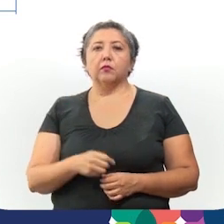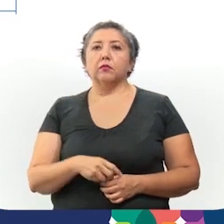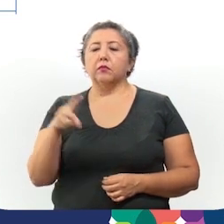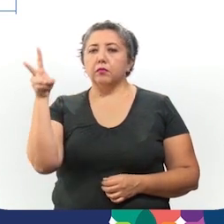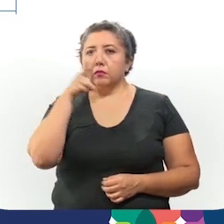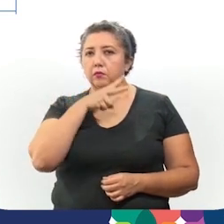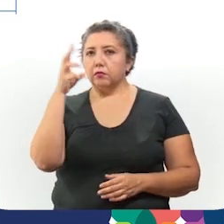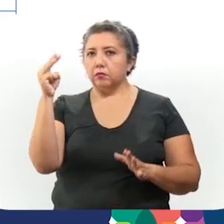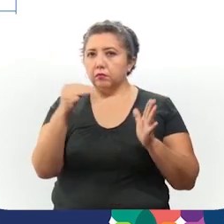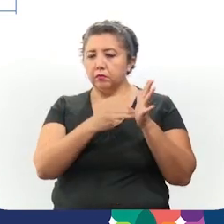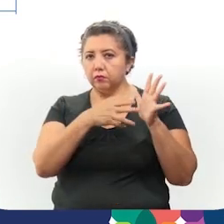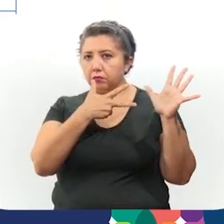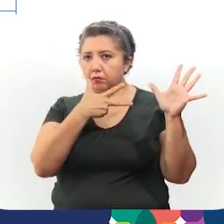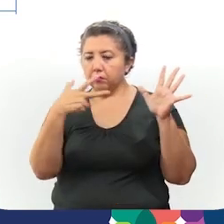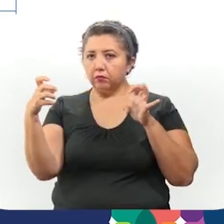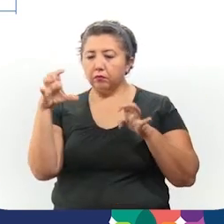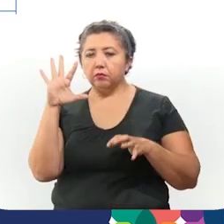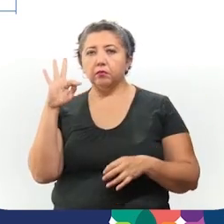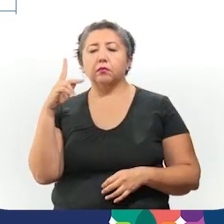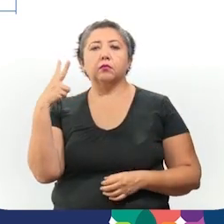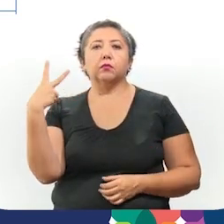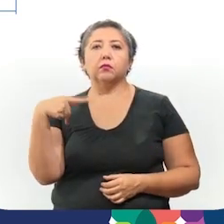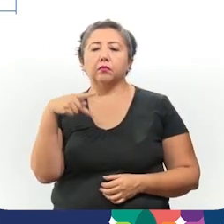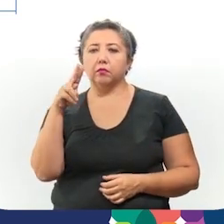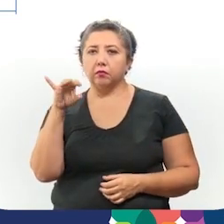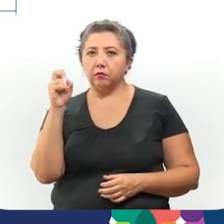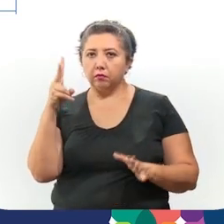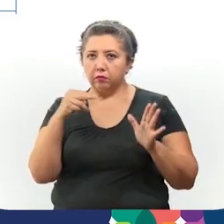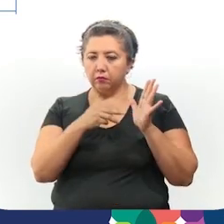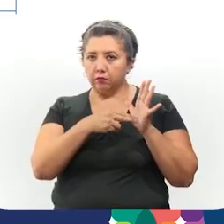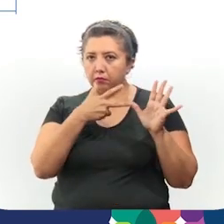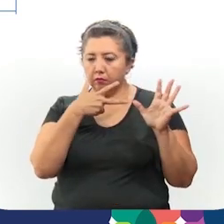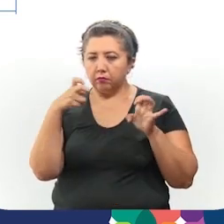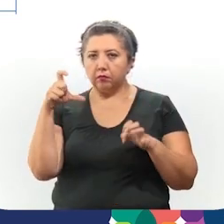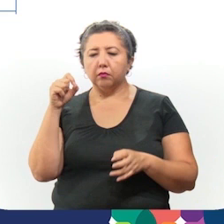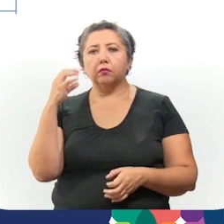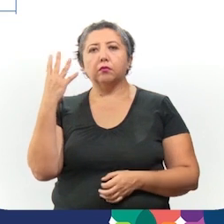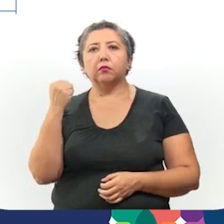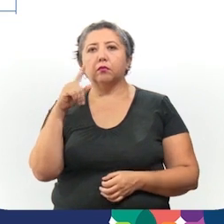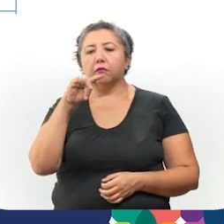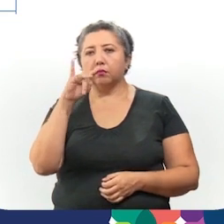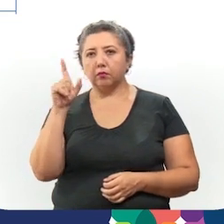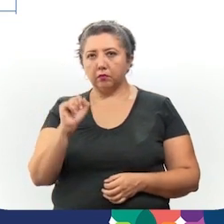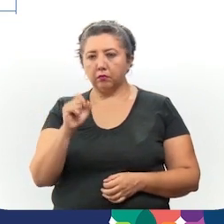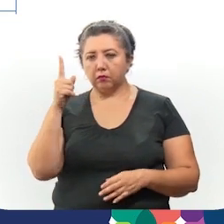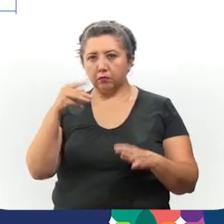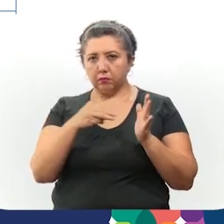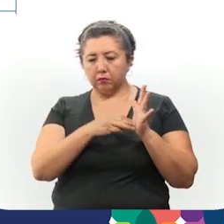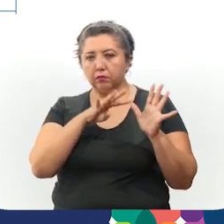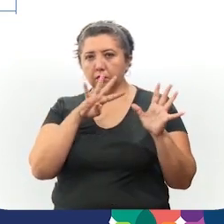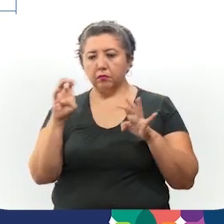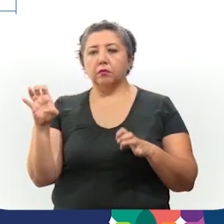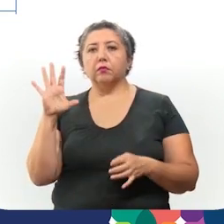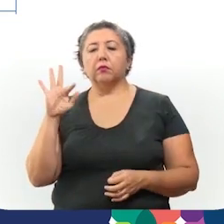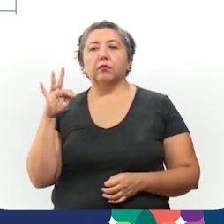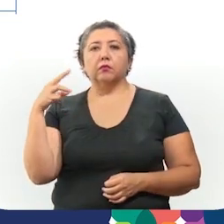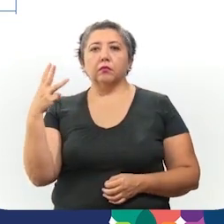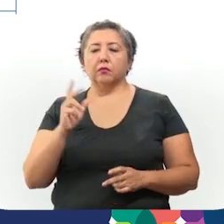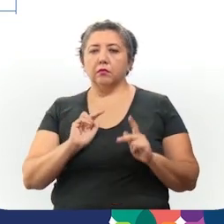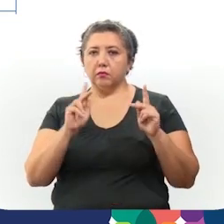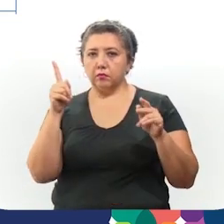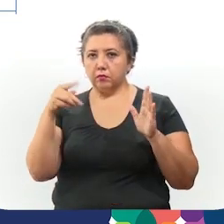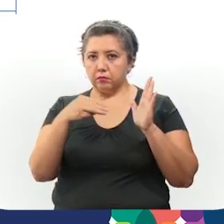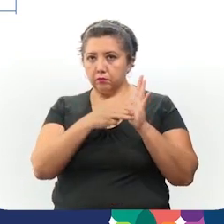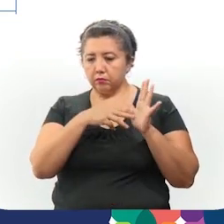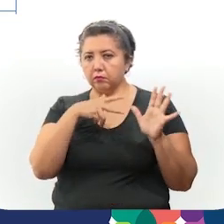Valladolid, 3.842, Canacín, 2.829, Ticimín, 1.943, Progreso, 1